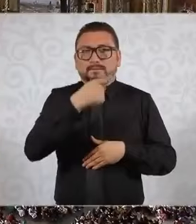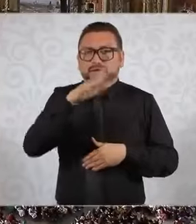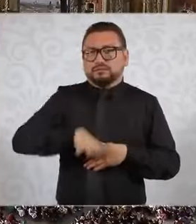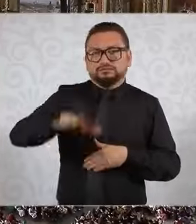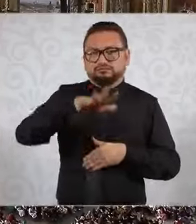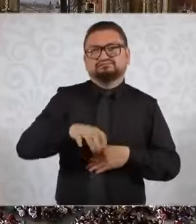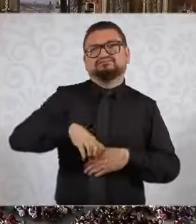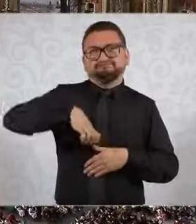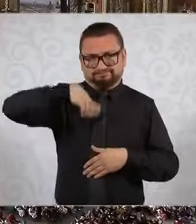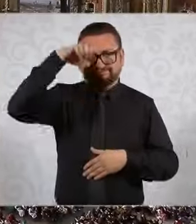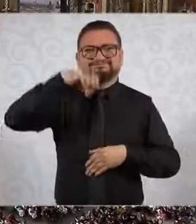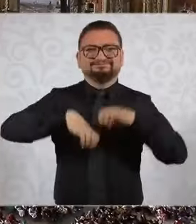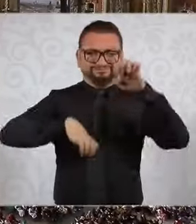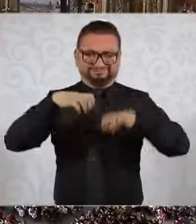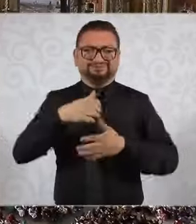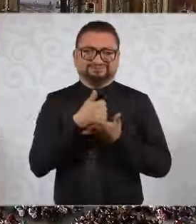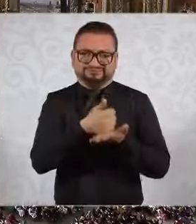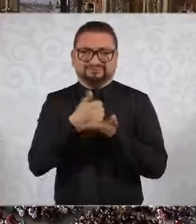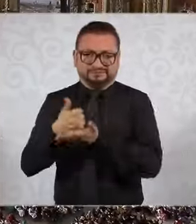adultos mayores.